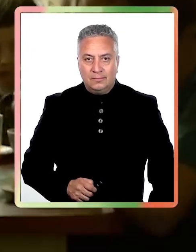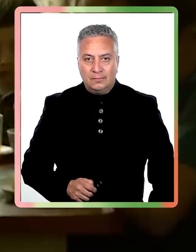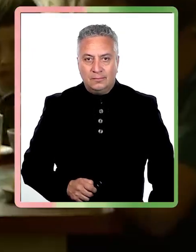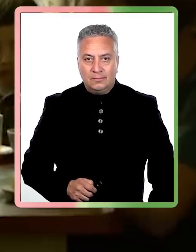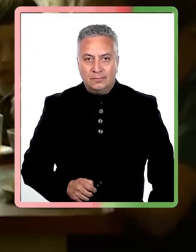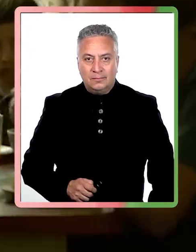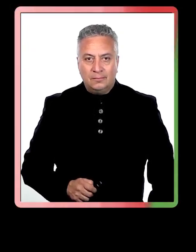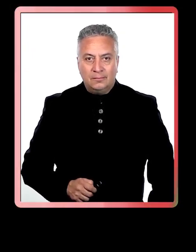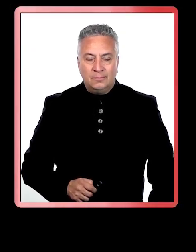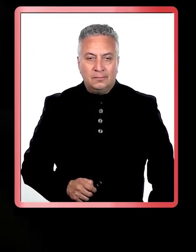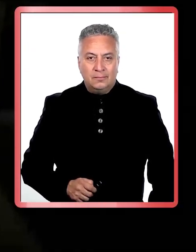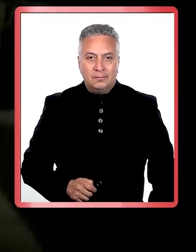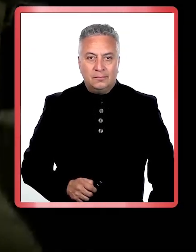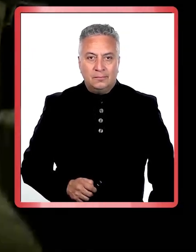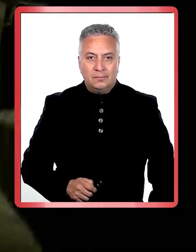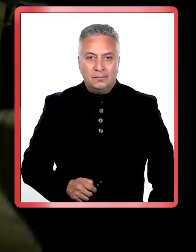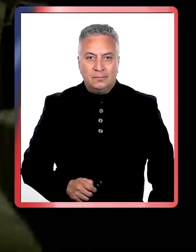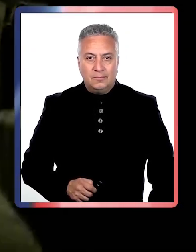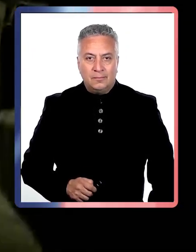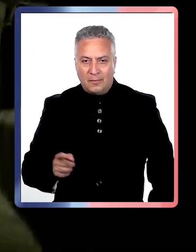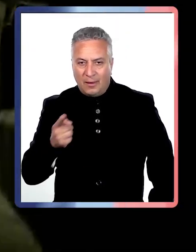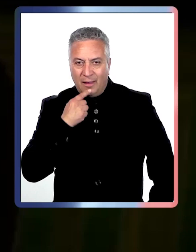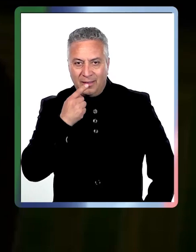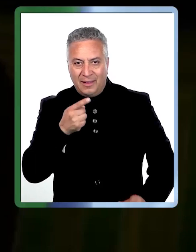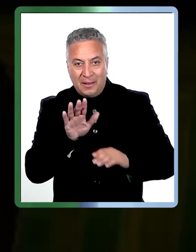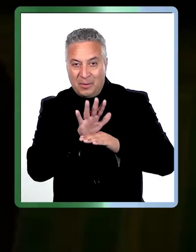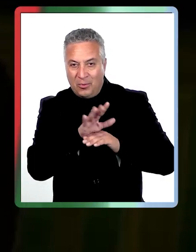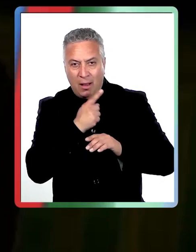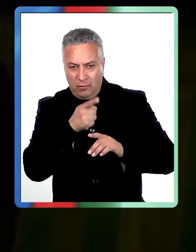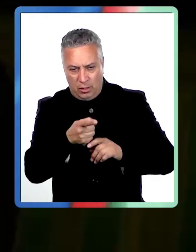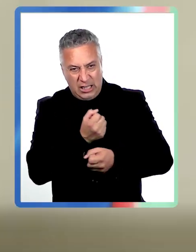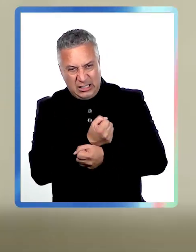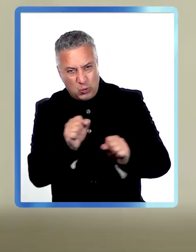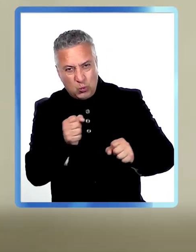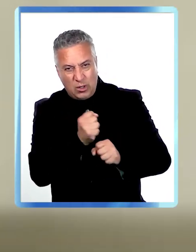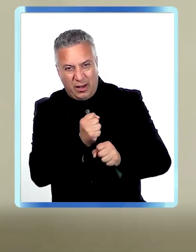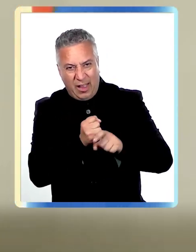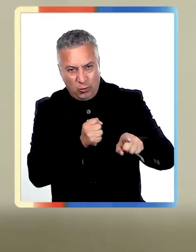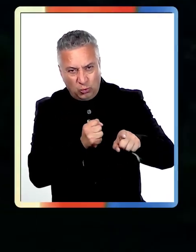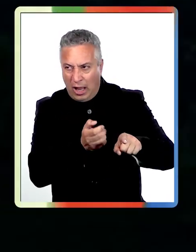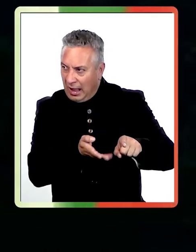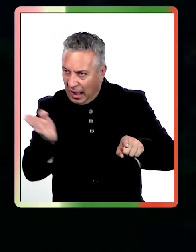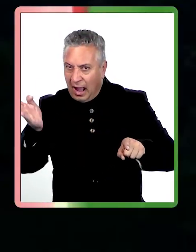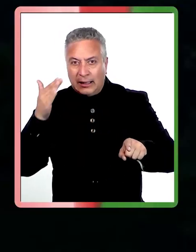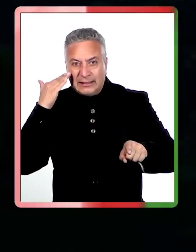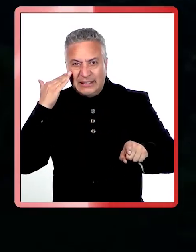¿qué haríamos? Renuncia a tu trabajo y rescata a esos niños.